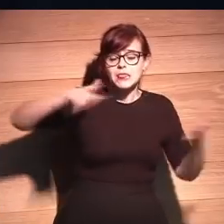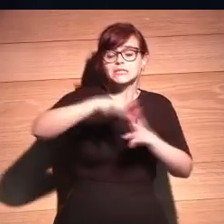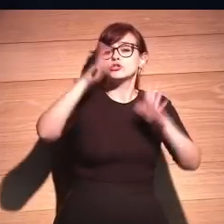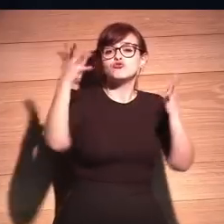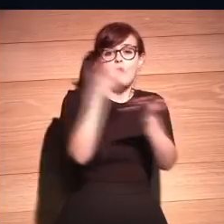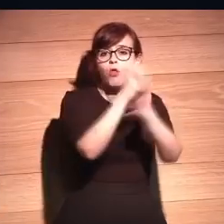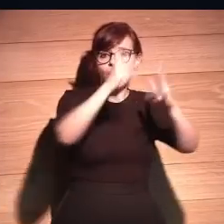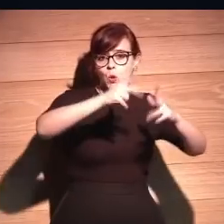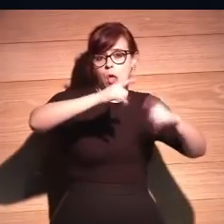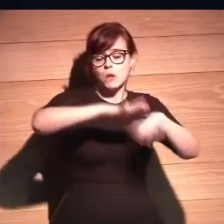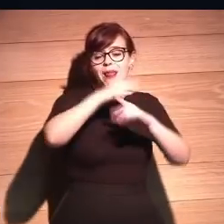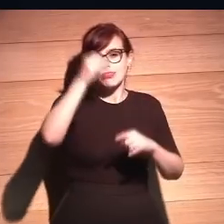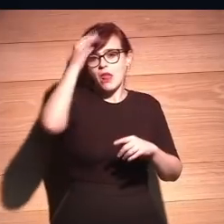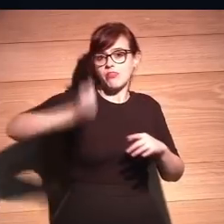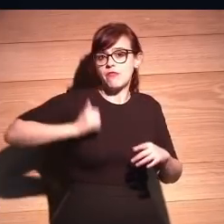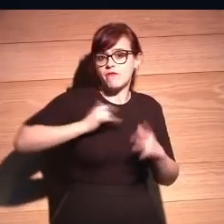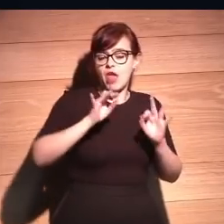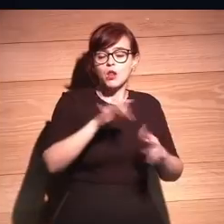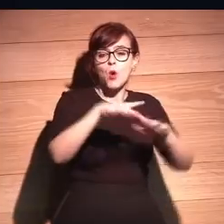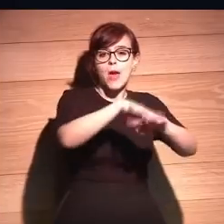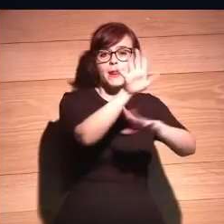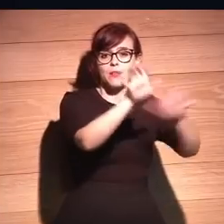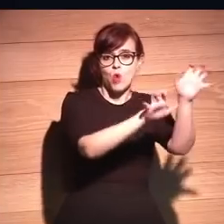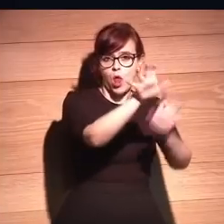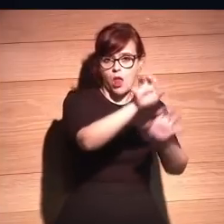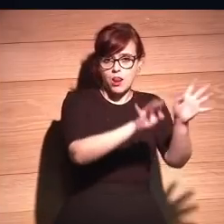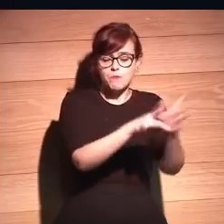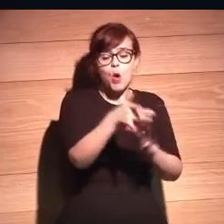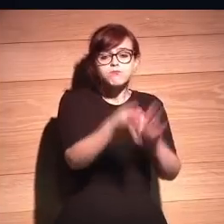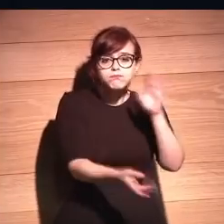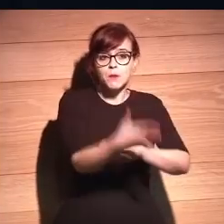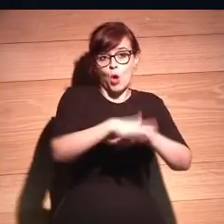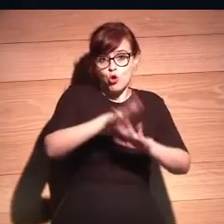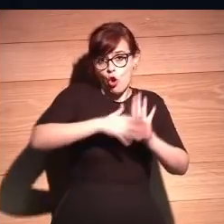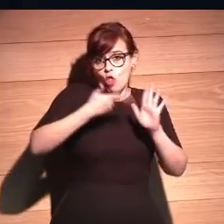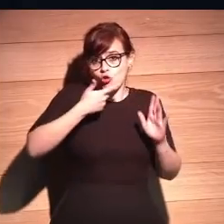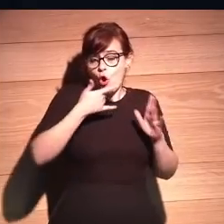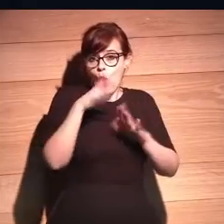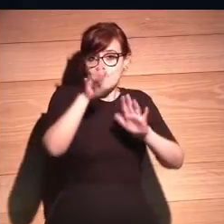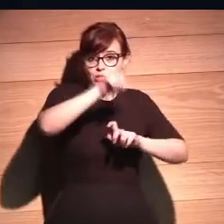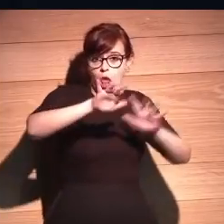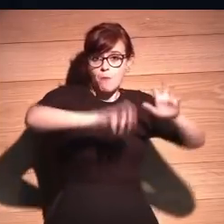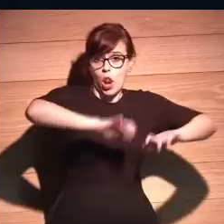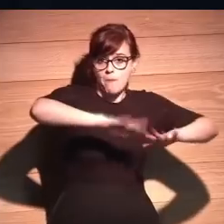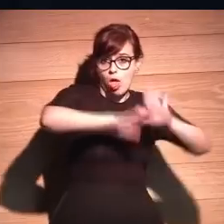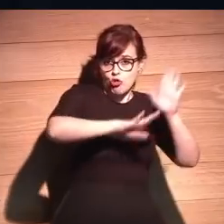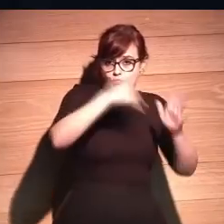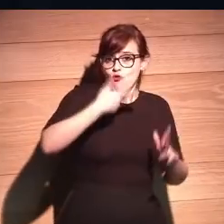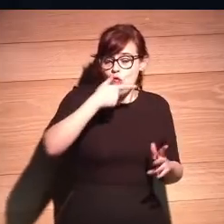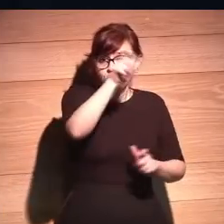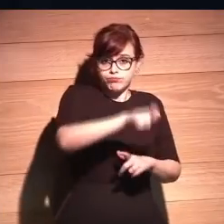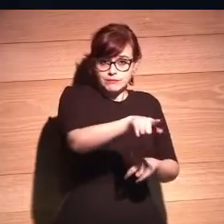algoritmo de inteligencia artificial, una red neuronal para ser concreto, porque conozco a quien lo ha programado. O sea, que es así, ¿no?